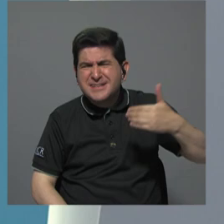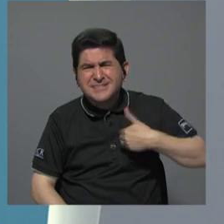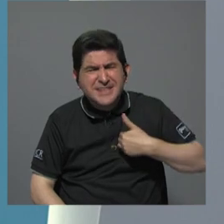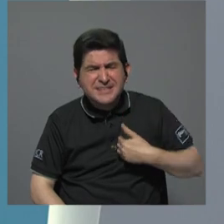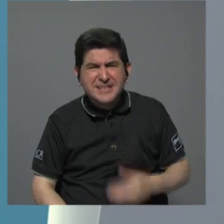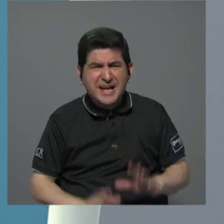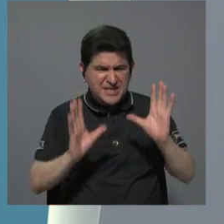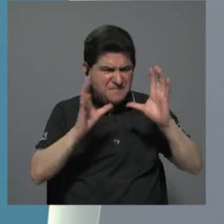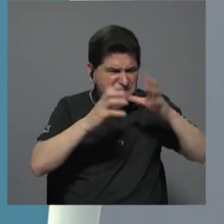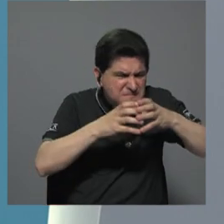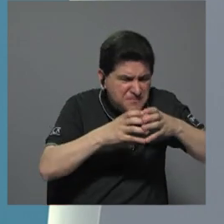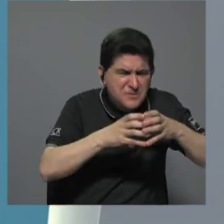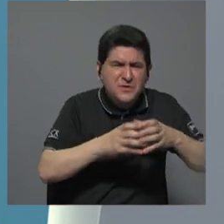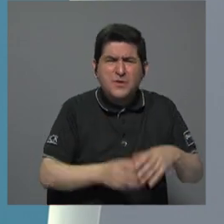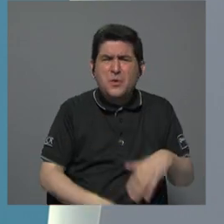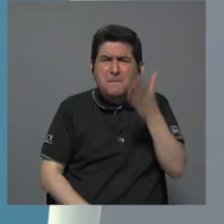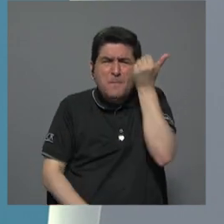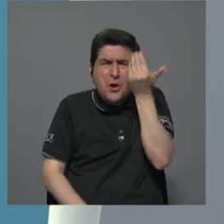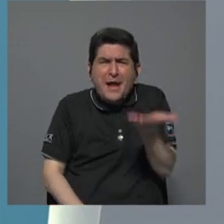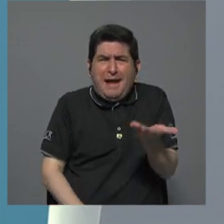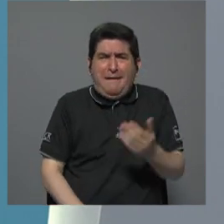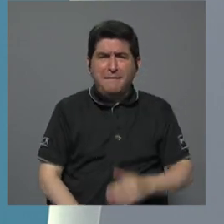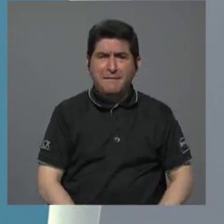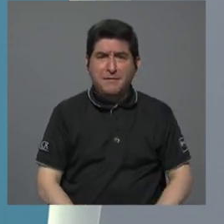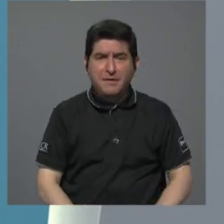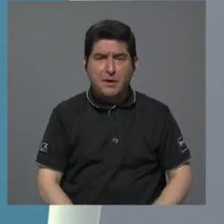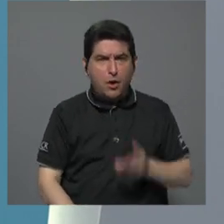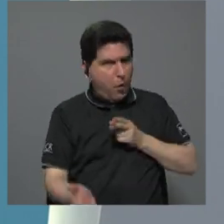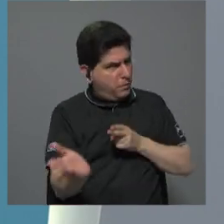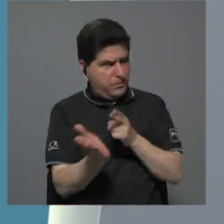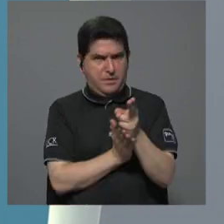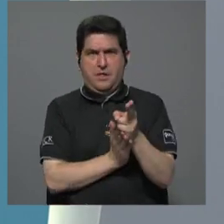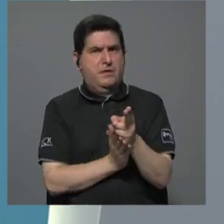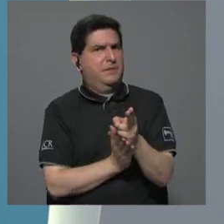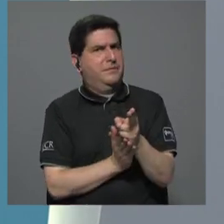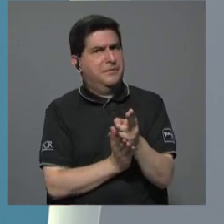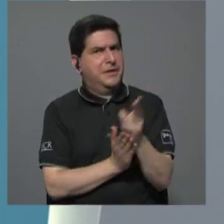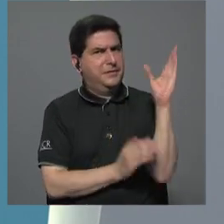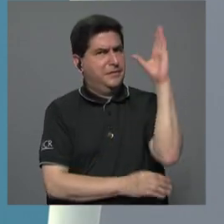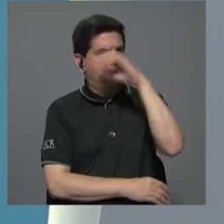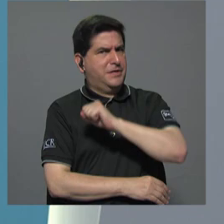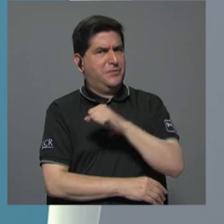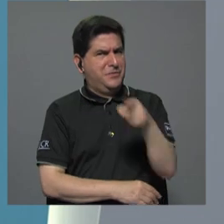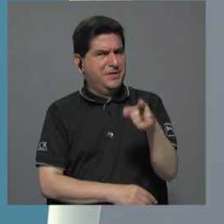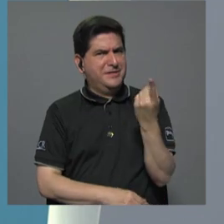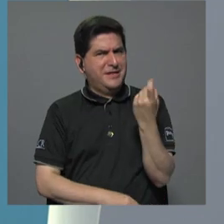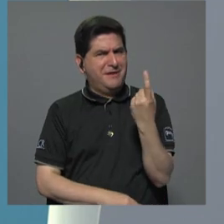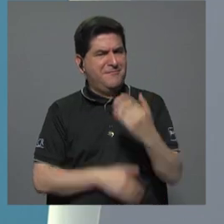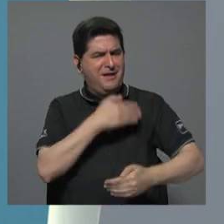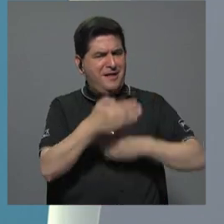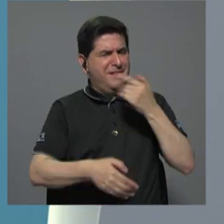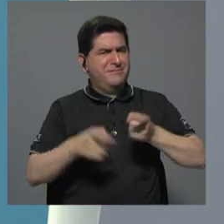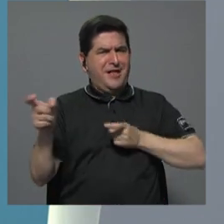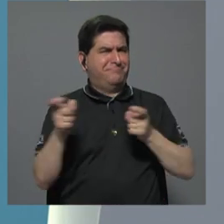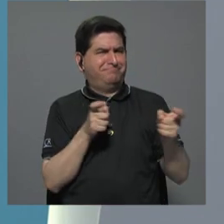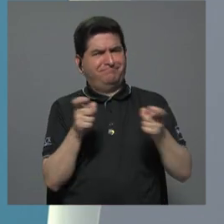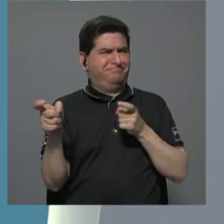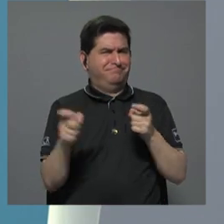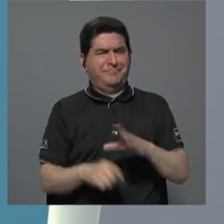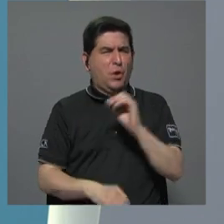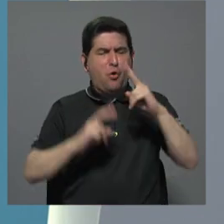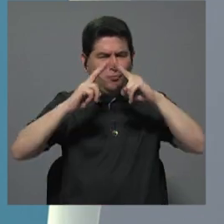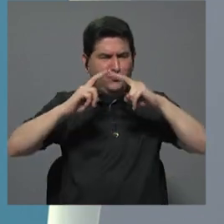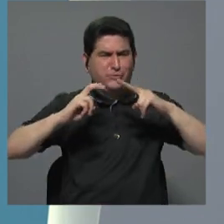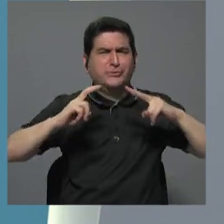concentrar eso tanto? Eso, honestamente, se nota una carencia de gestión administrativa y de